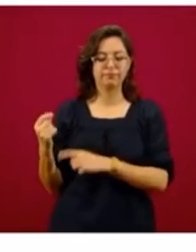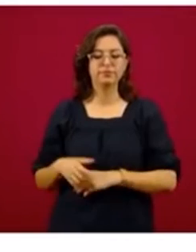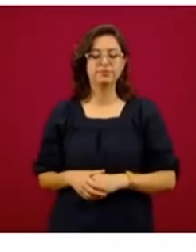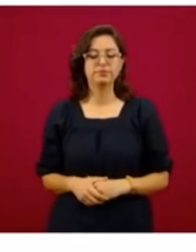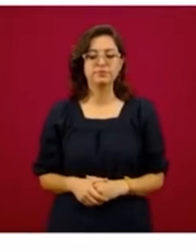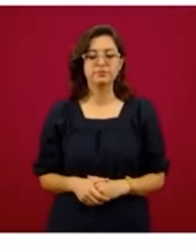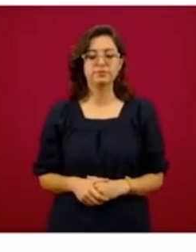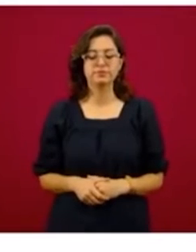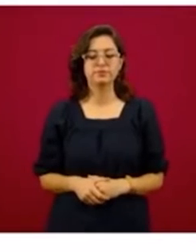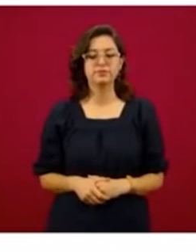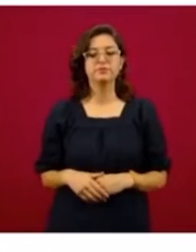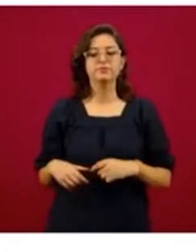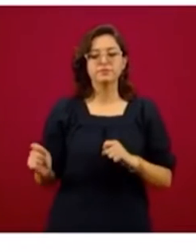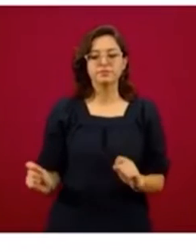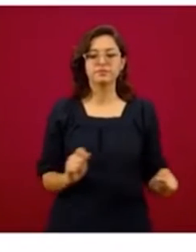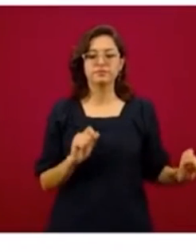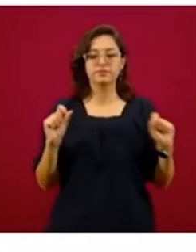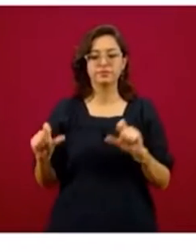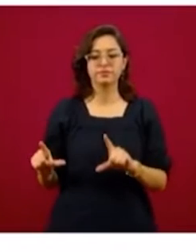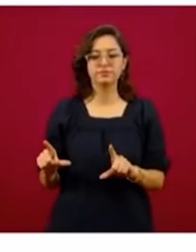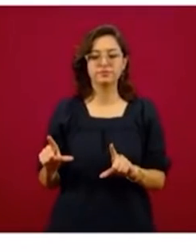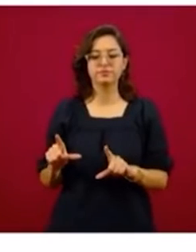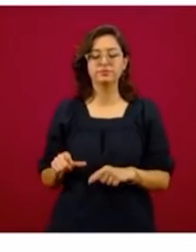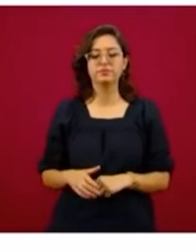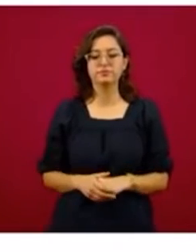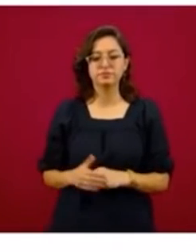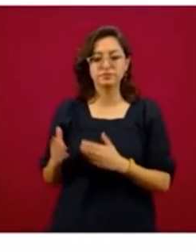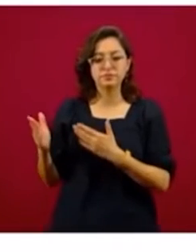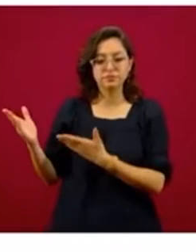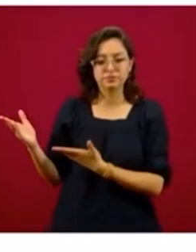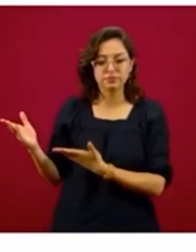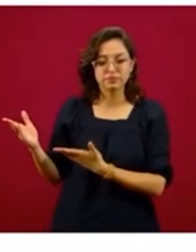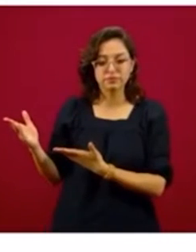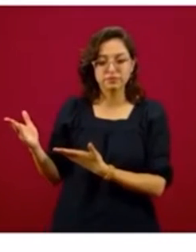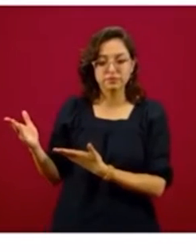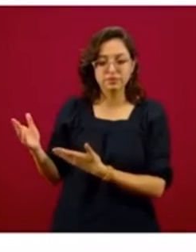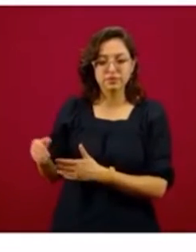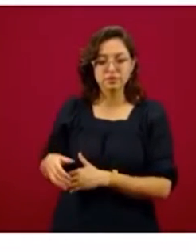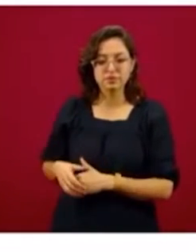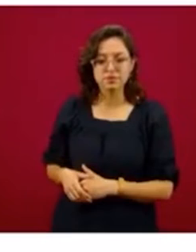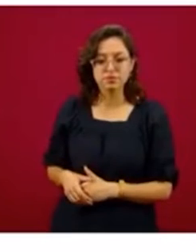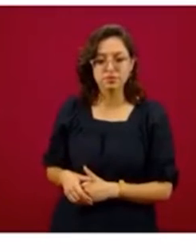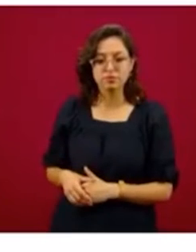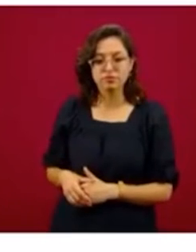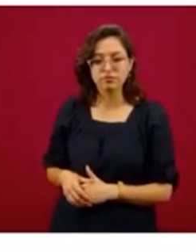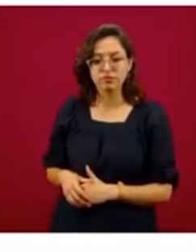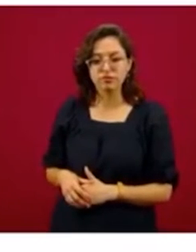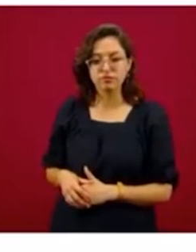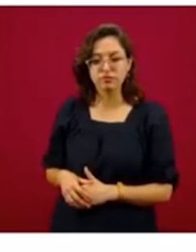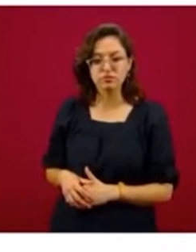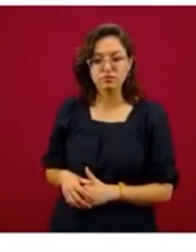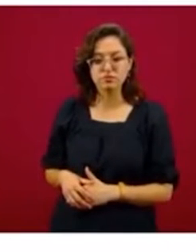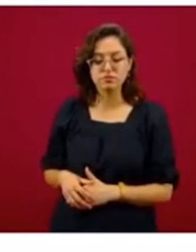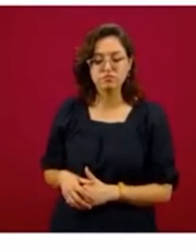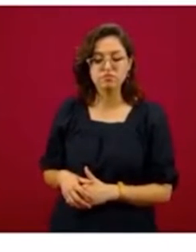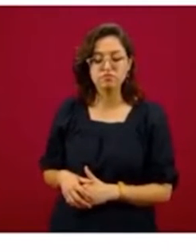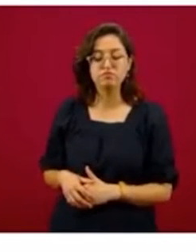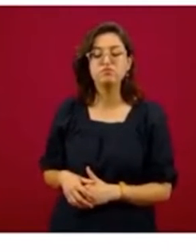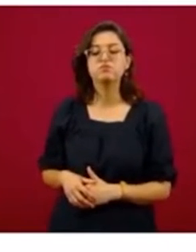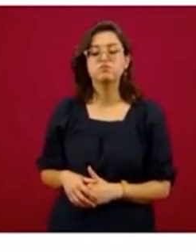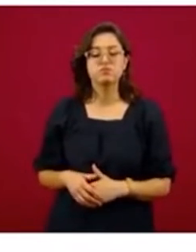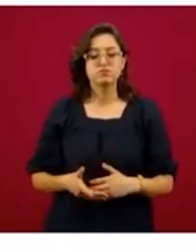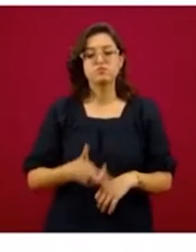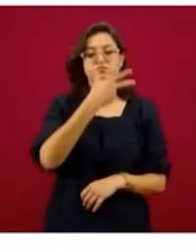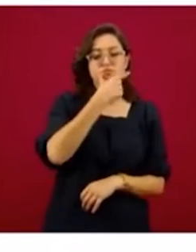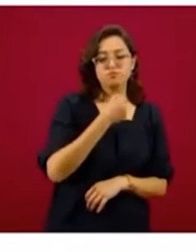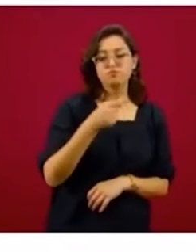la siguiente lámina, si me hacen favor, está distribuida por sexo y por edad de nacimiento y